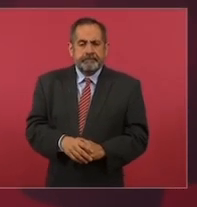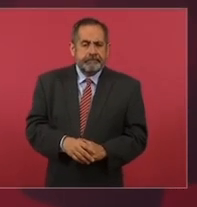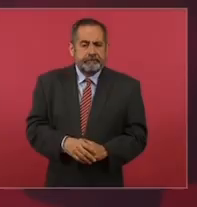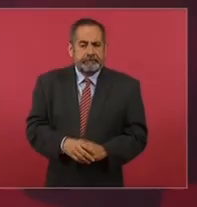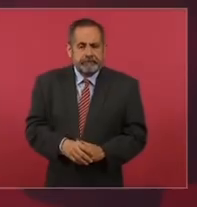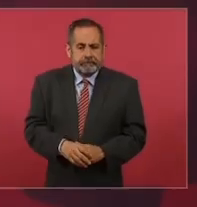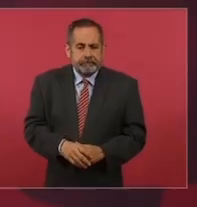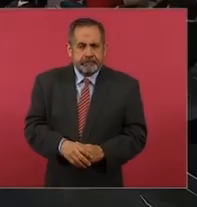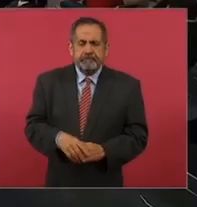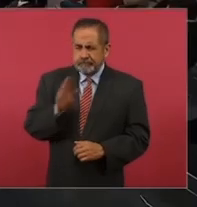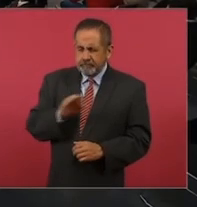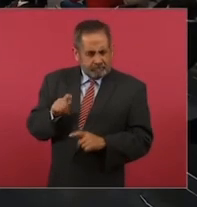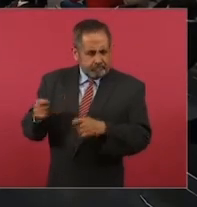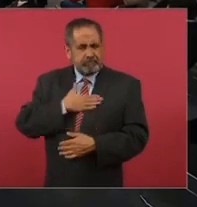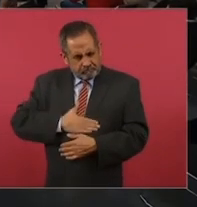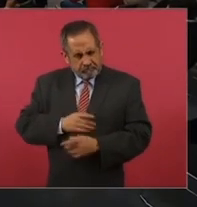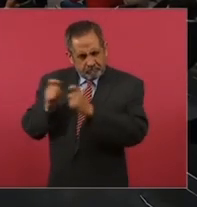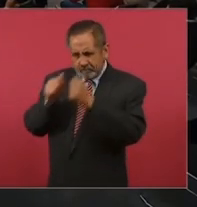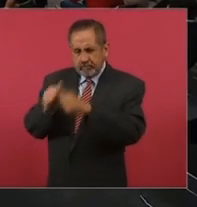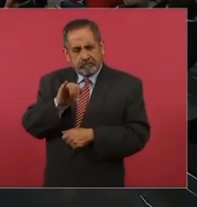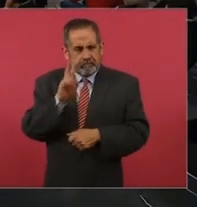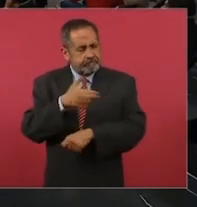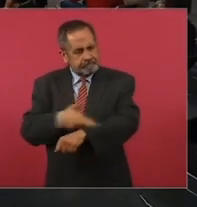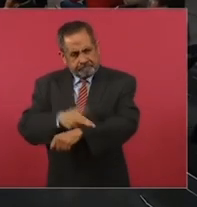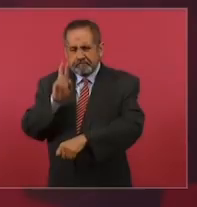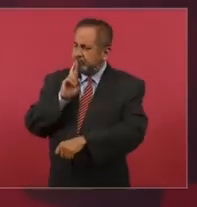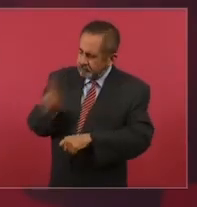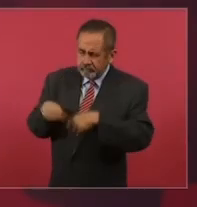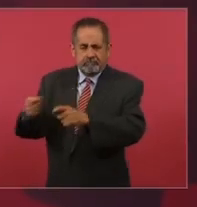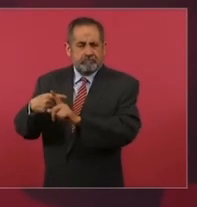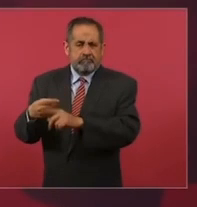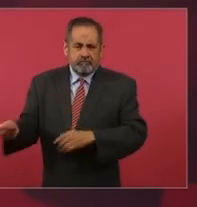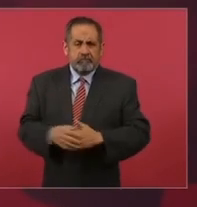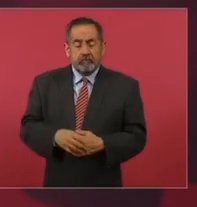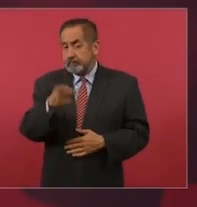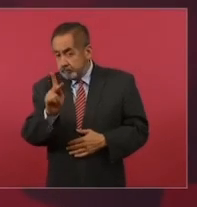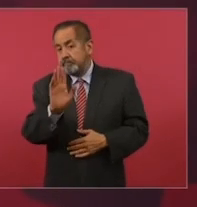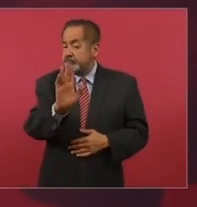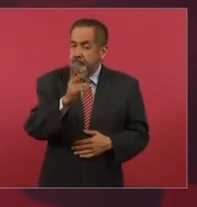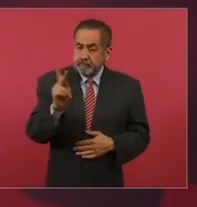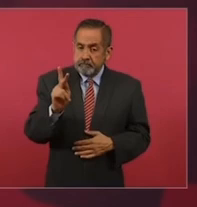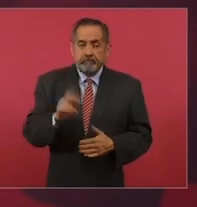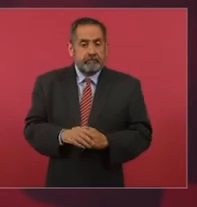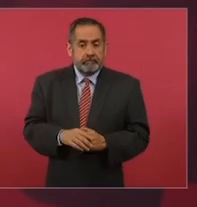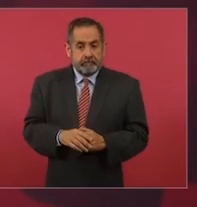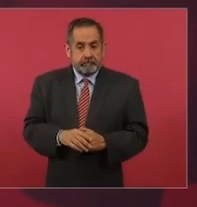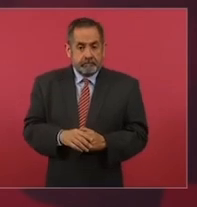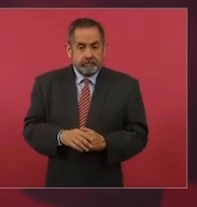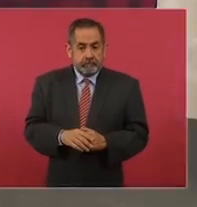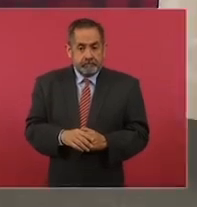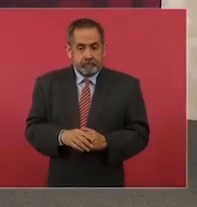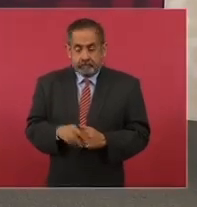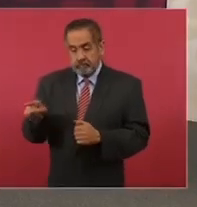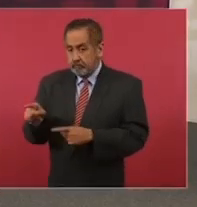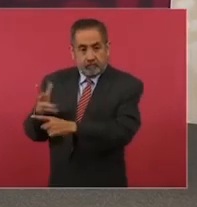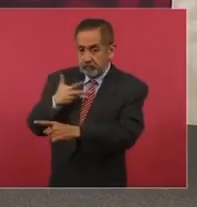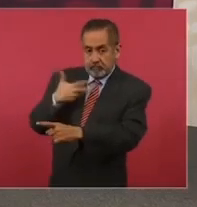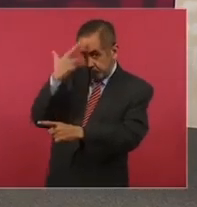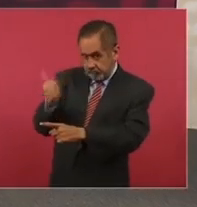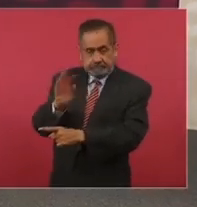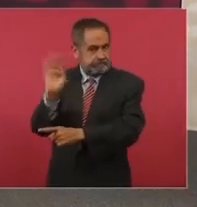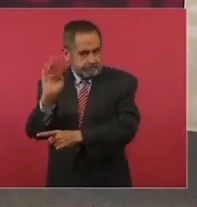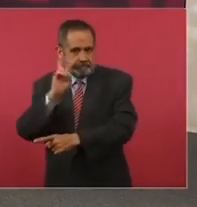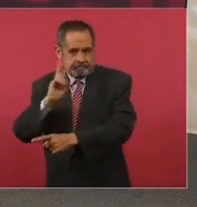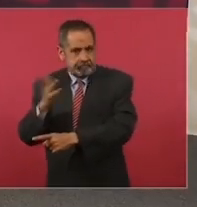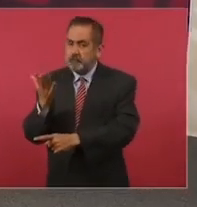buscando hacer justicia, trate de resolverlo. Sin embargo, si no le asiste la razón a